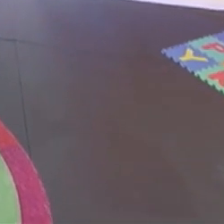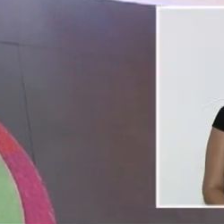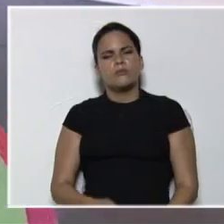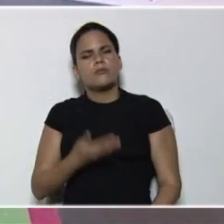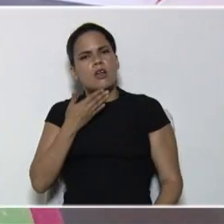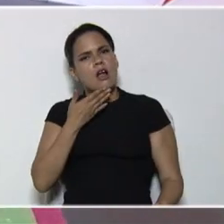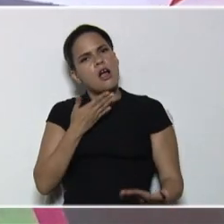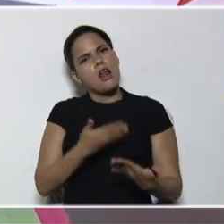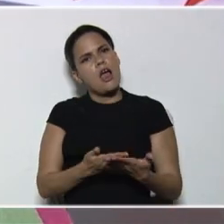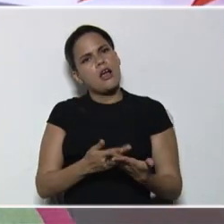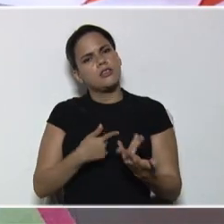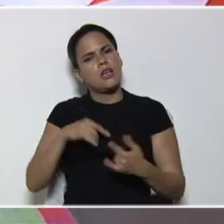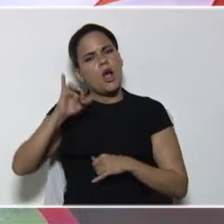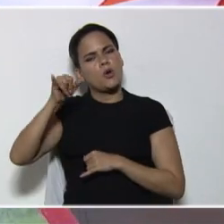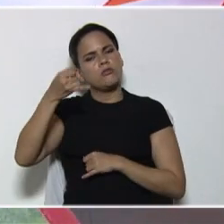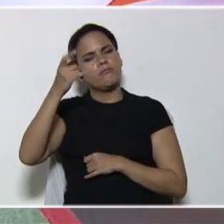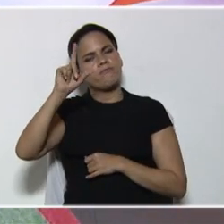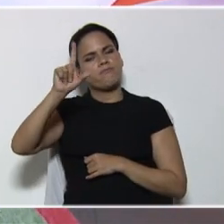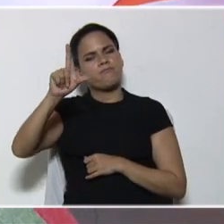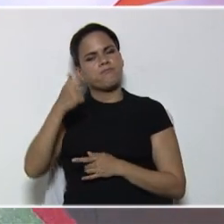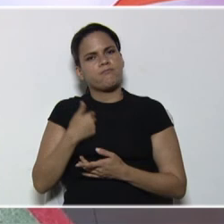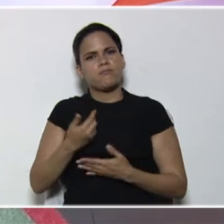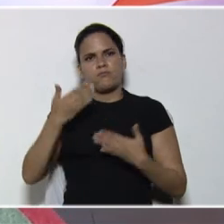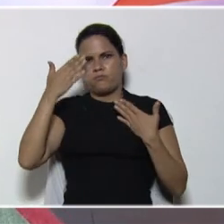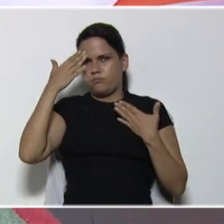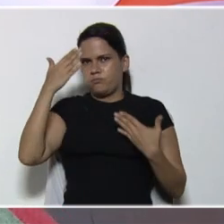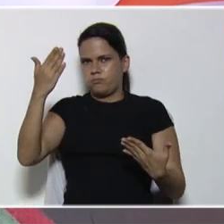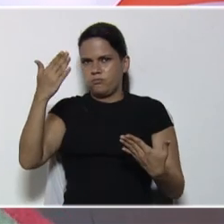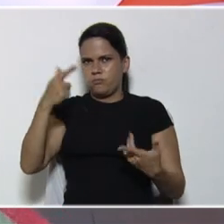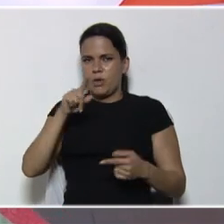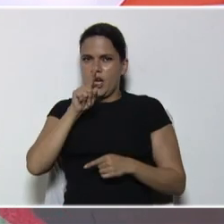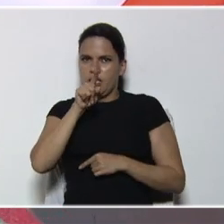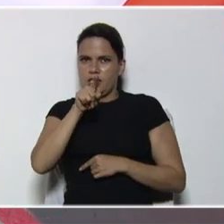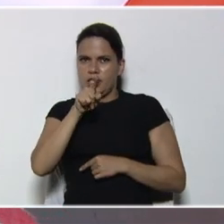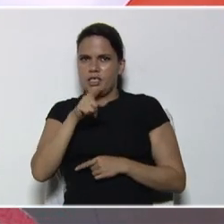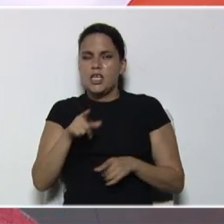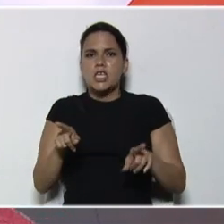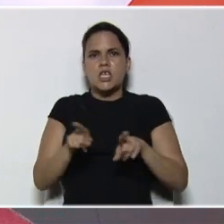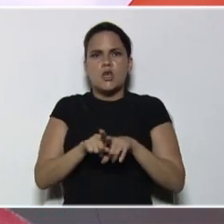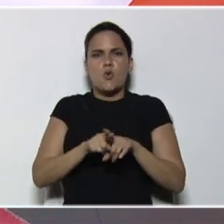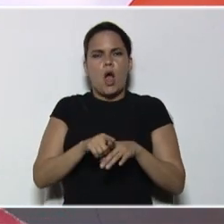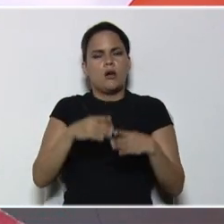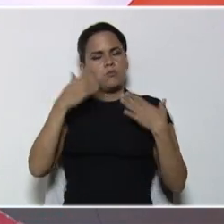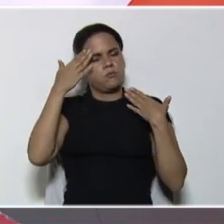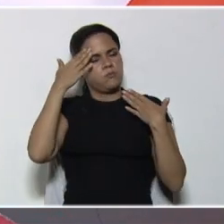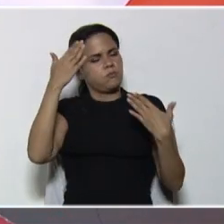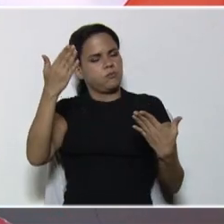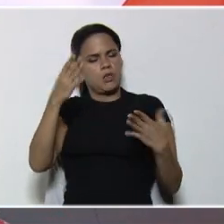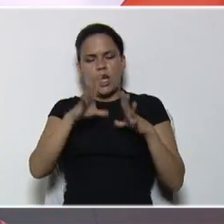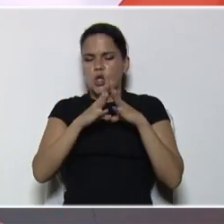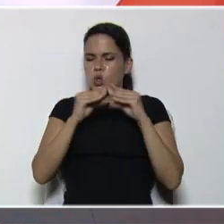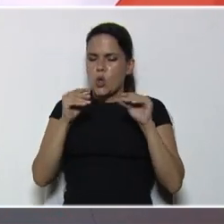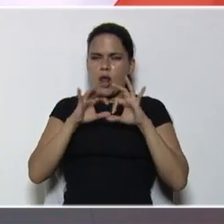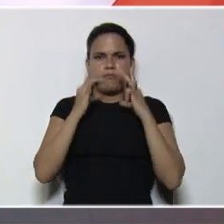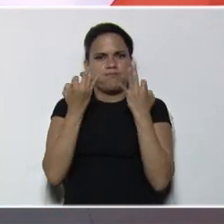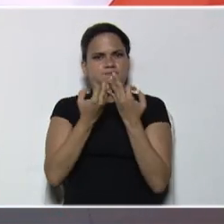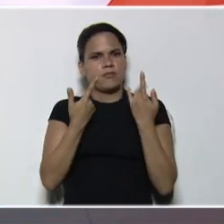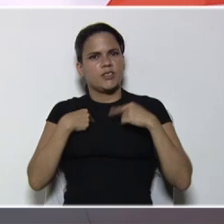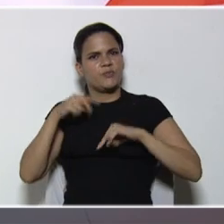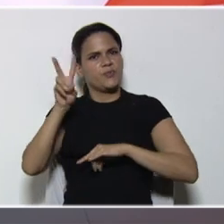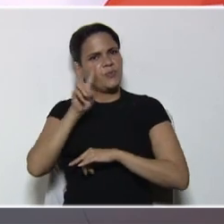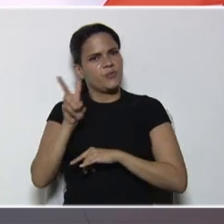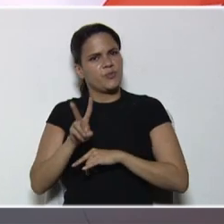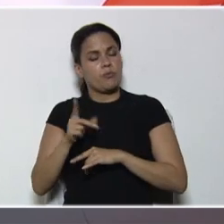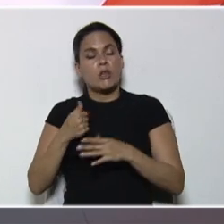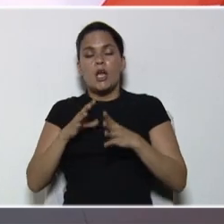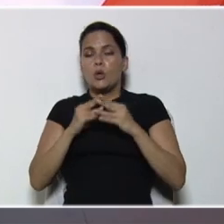Muchísimas gracias, José Leonardo, un cordial saludo, para ti, igualmente, un cordial saludo, para toda la familia venezolana,